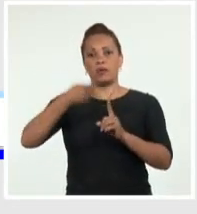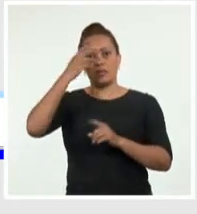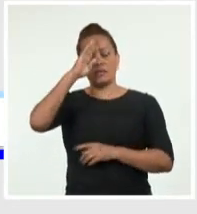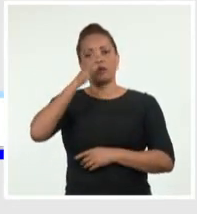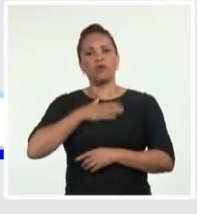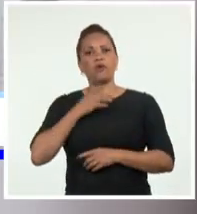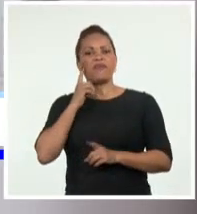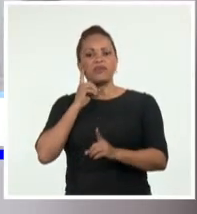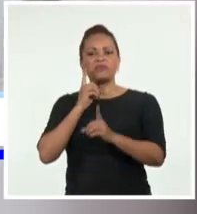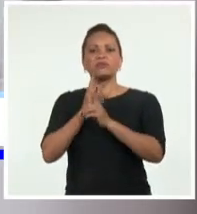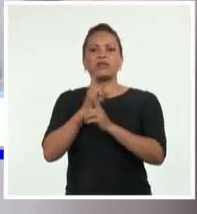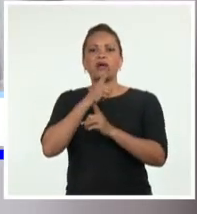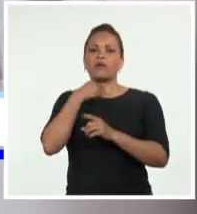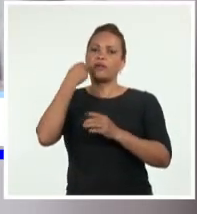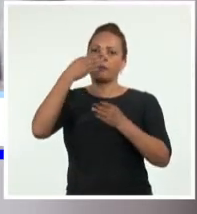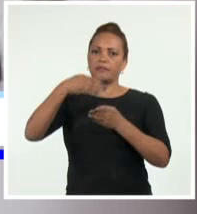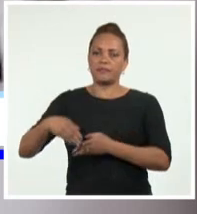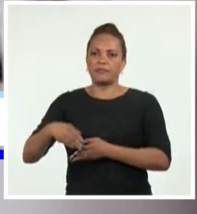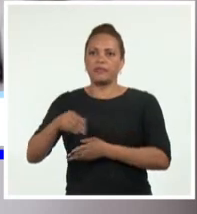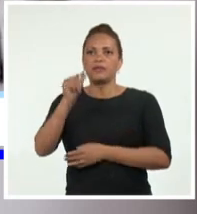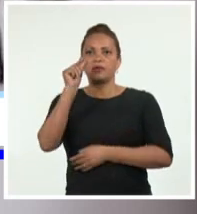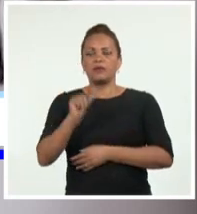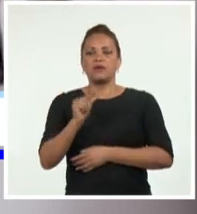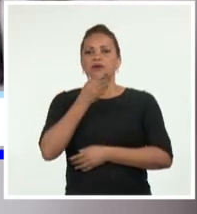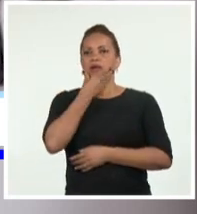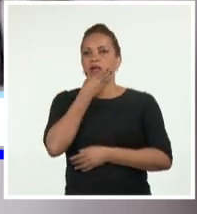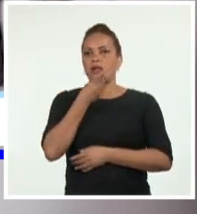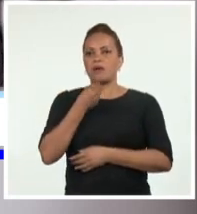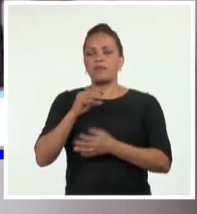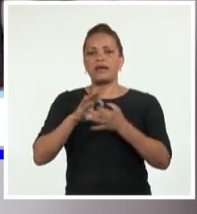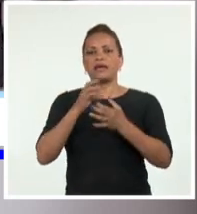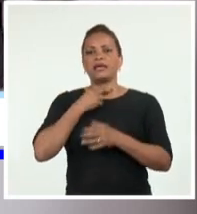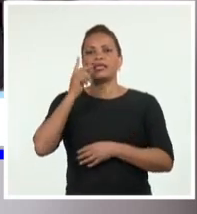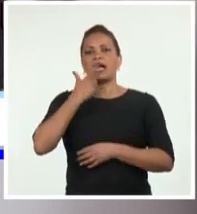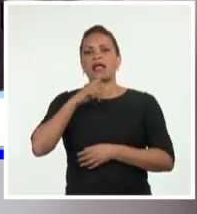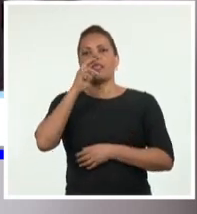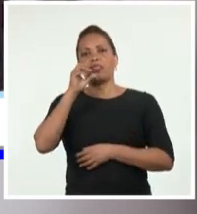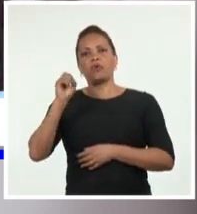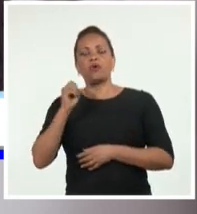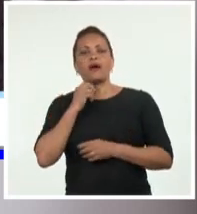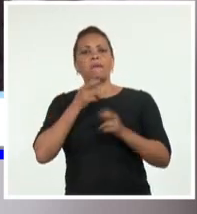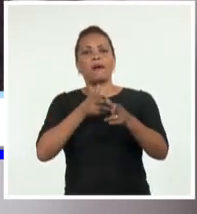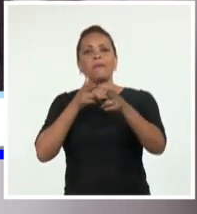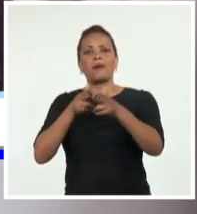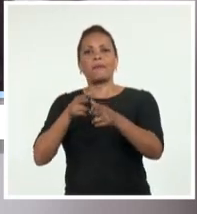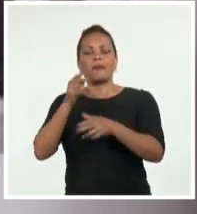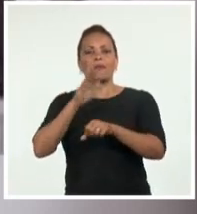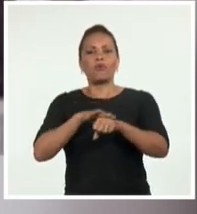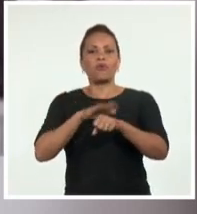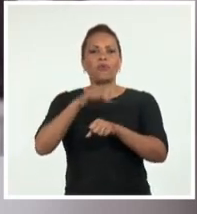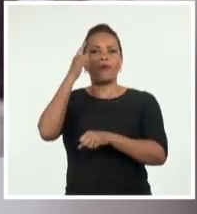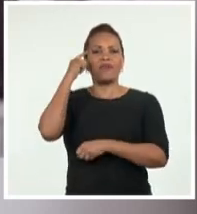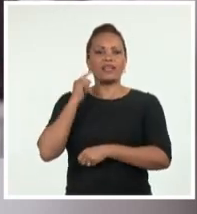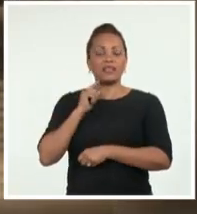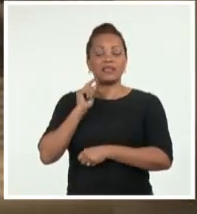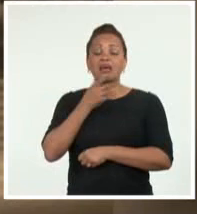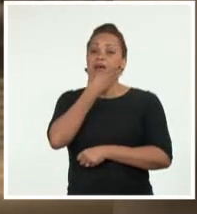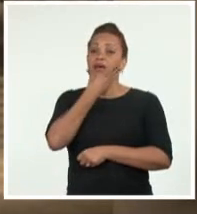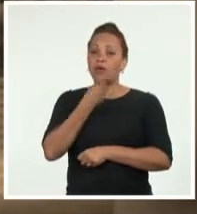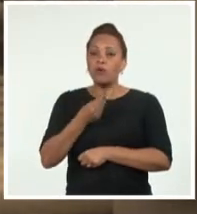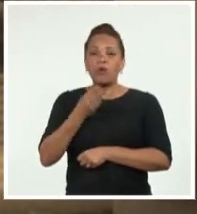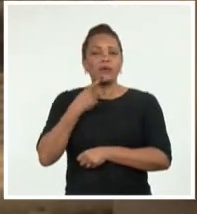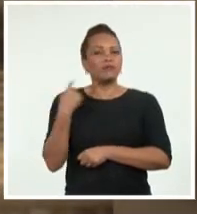fue encontrado el cuerpo sin vida del combatiente Gerardo Abreu Fontán, asesinado por la tiranía batistiana. El joven era